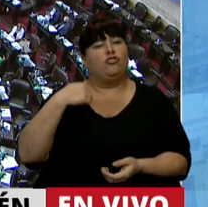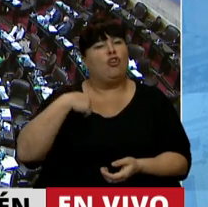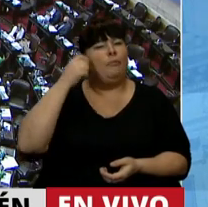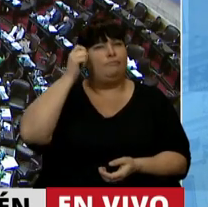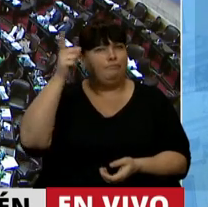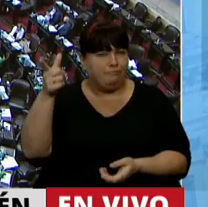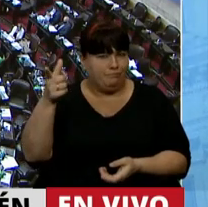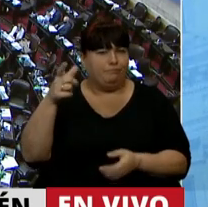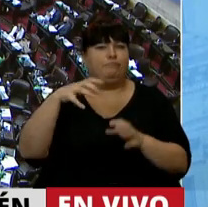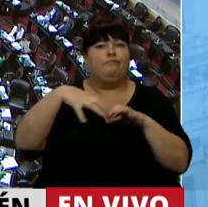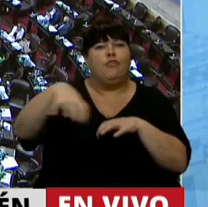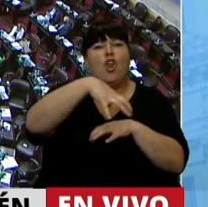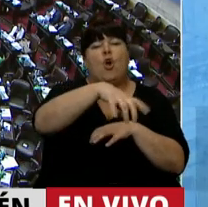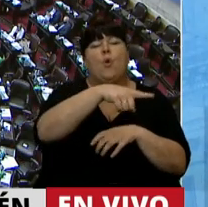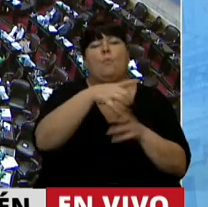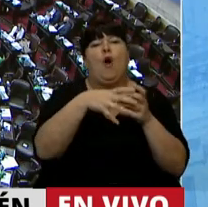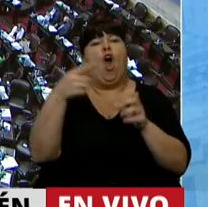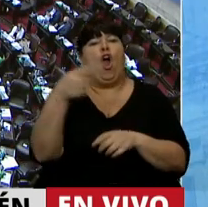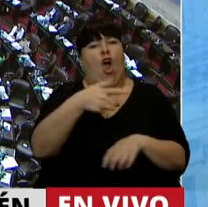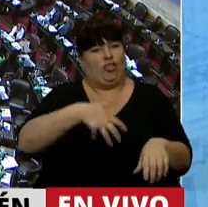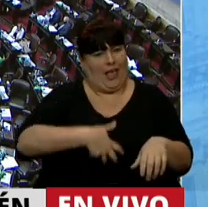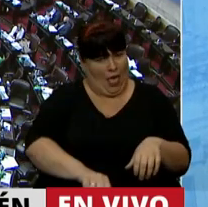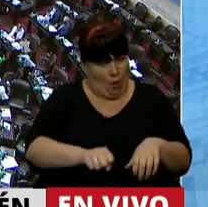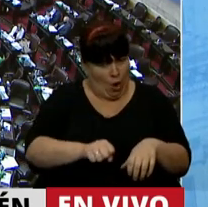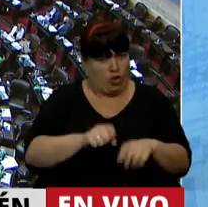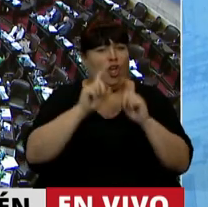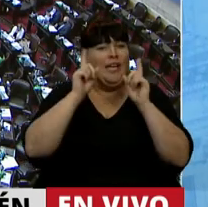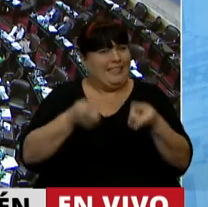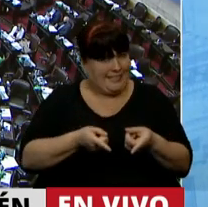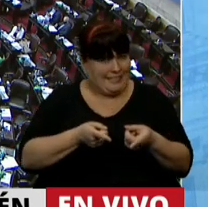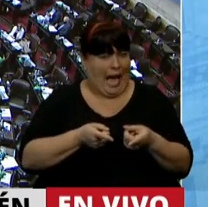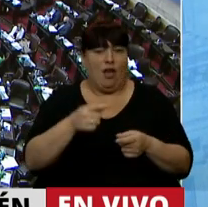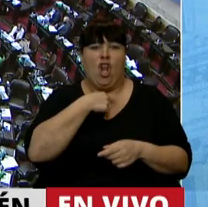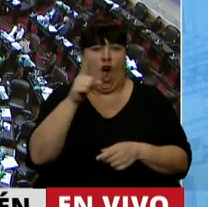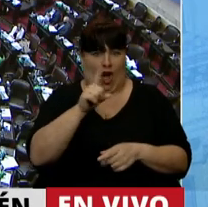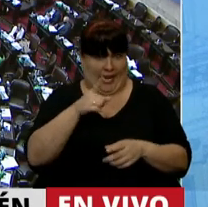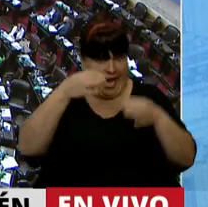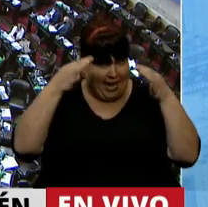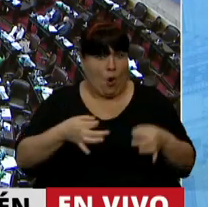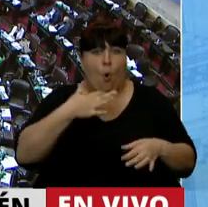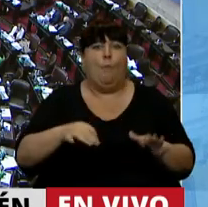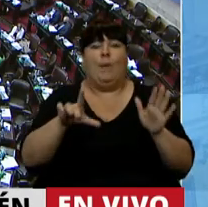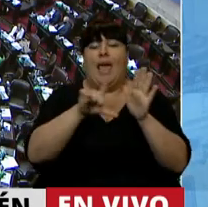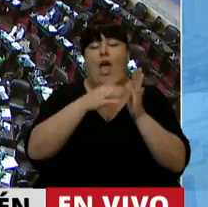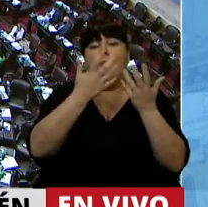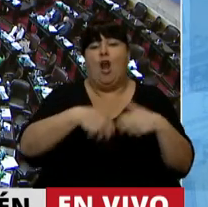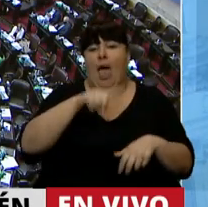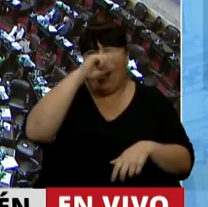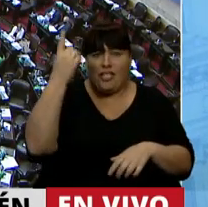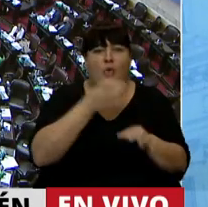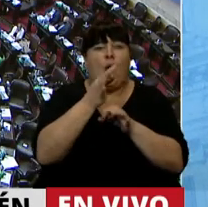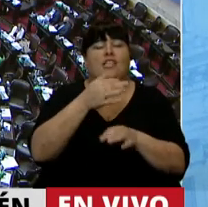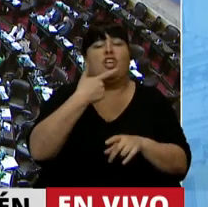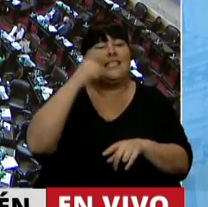me pregunto, los sectores que no solo se oponen al aborto, sino también a la implementación efectiva del Programa Nacional de